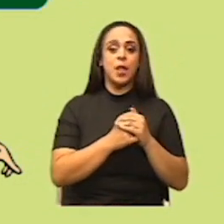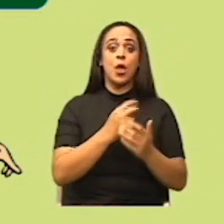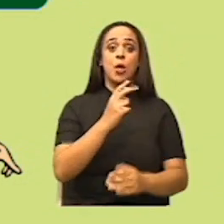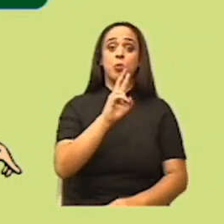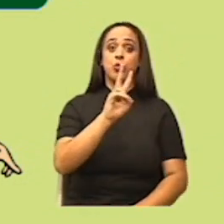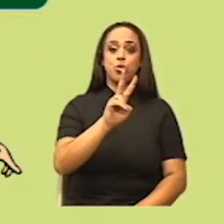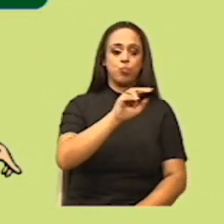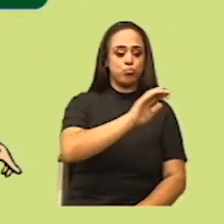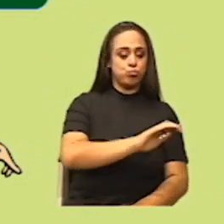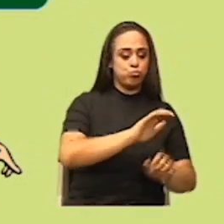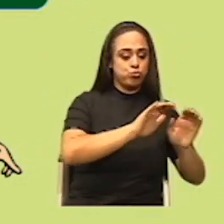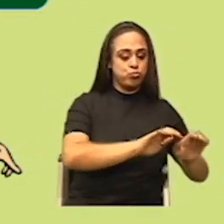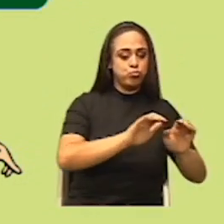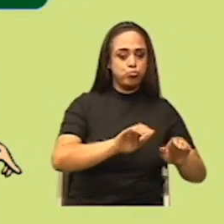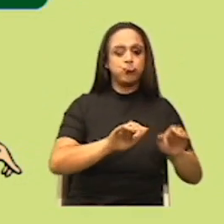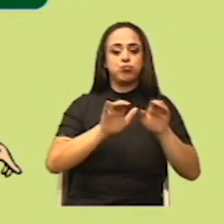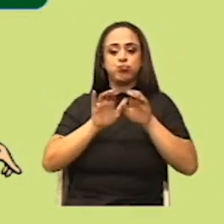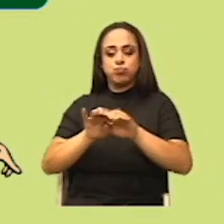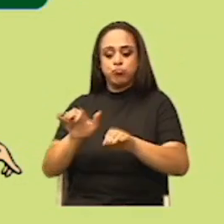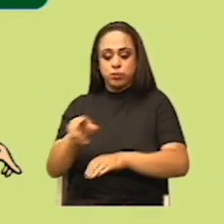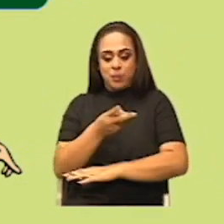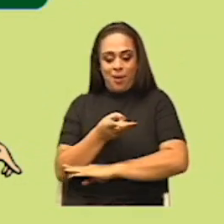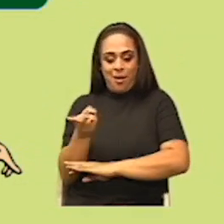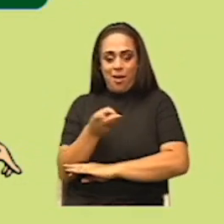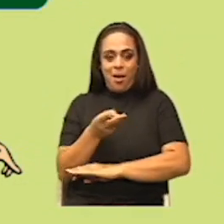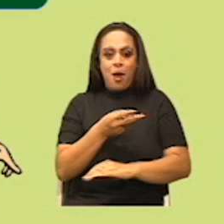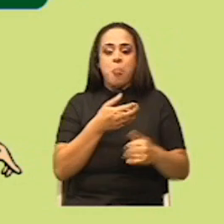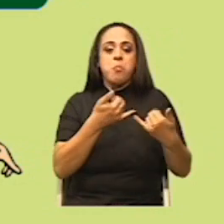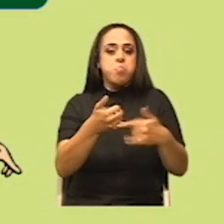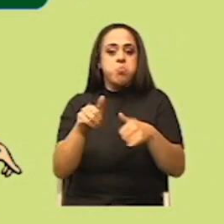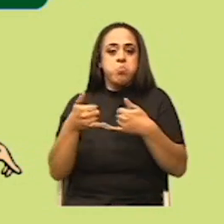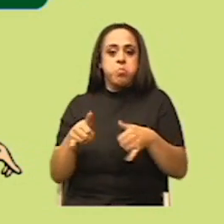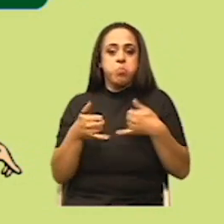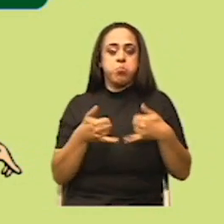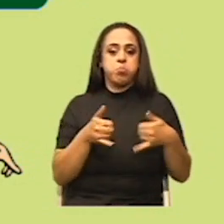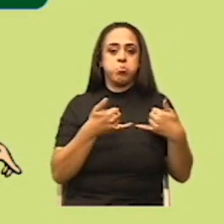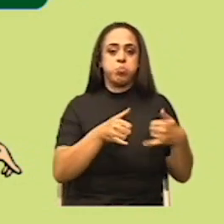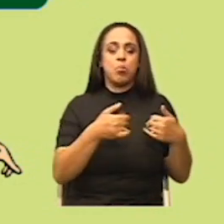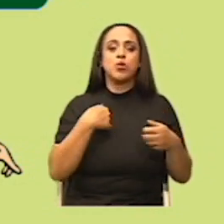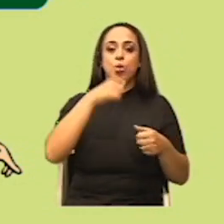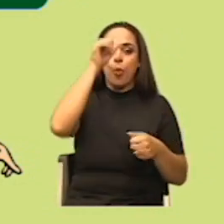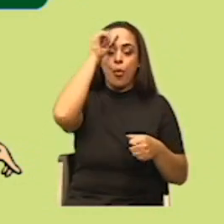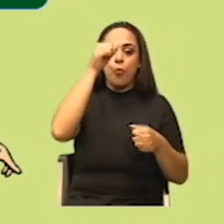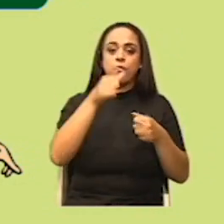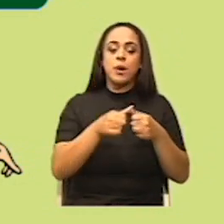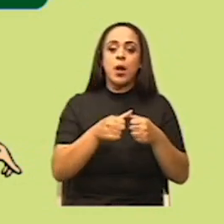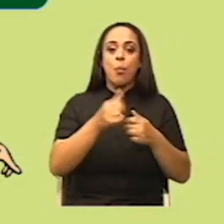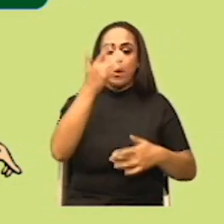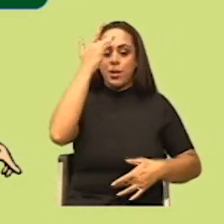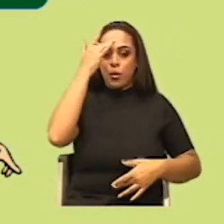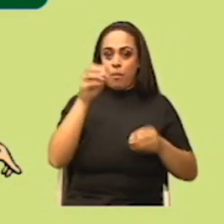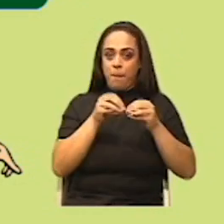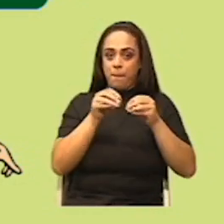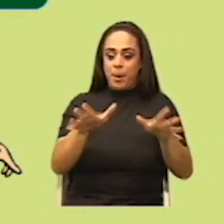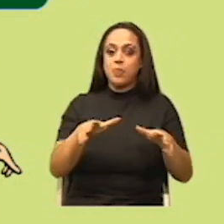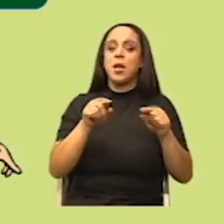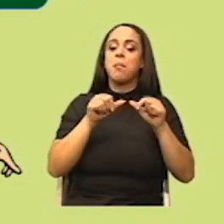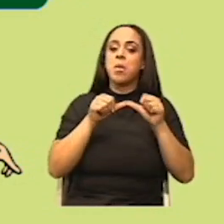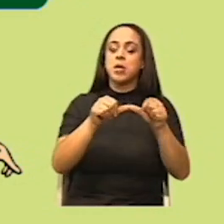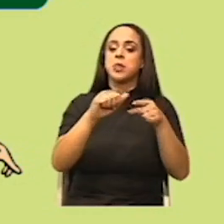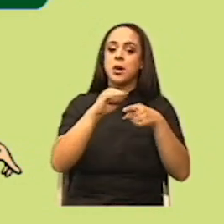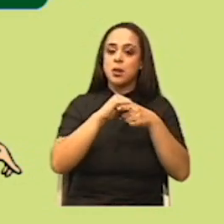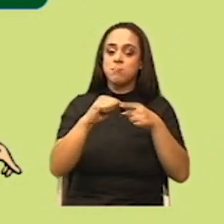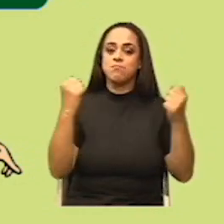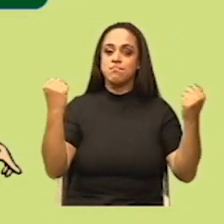niños que están realizando actividad física. Les recuerdo que durante la pandemia es muy importante seguir realizando actividad